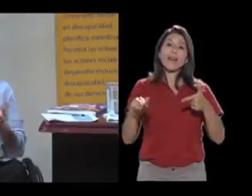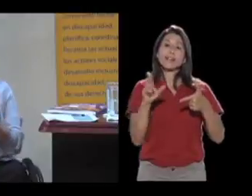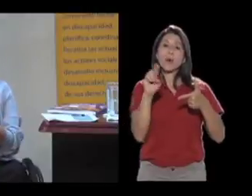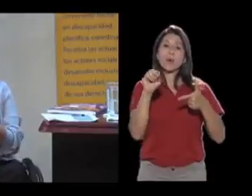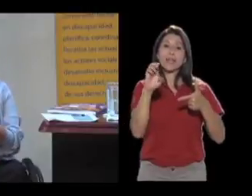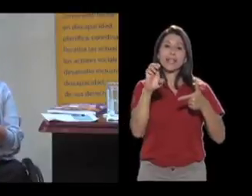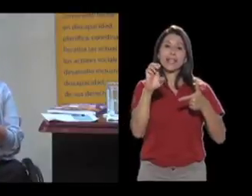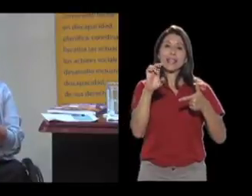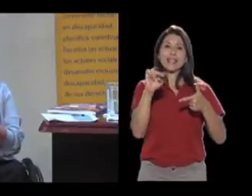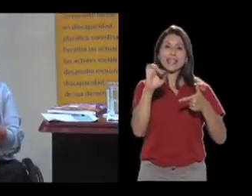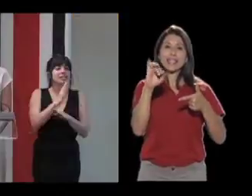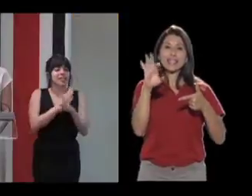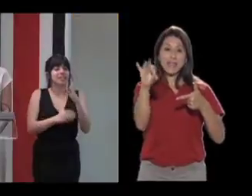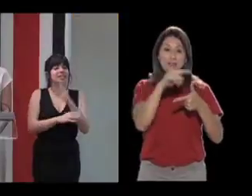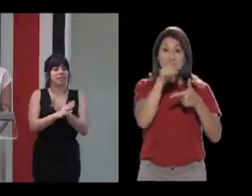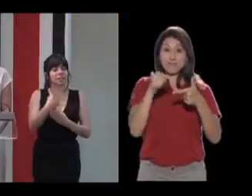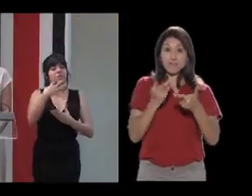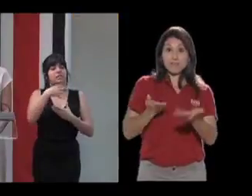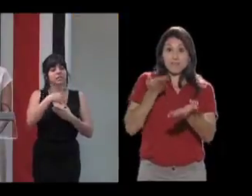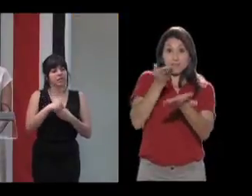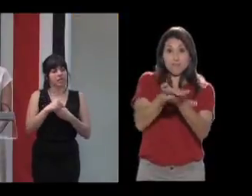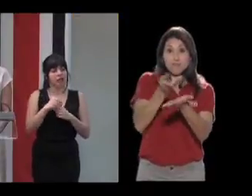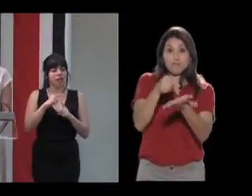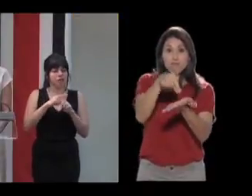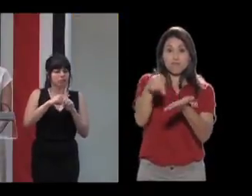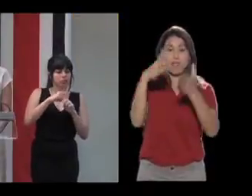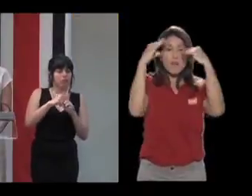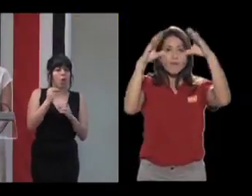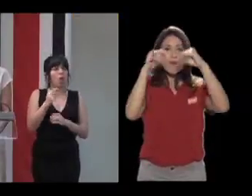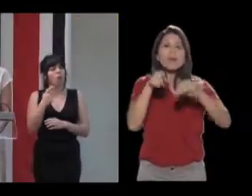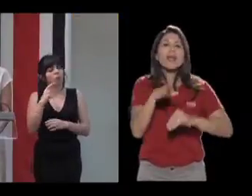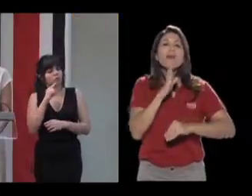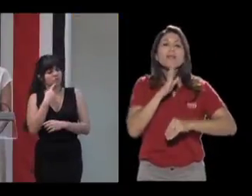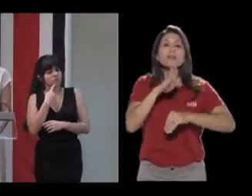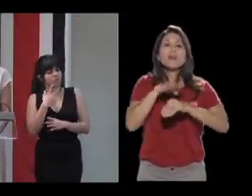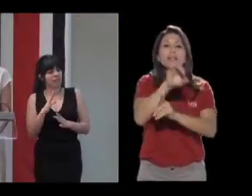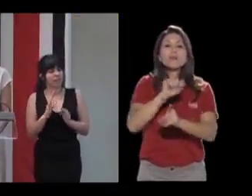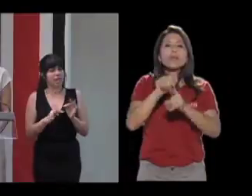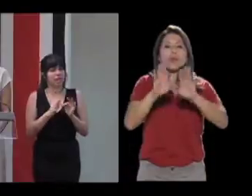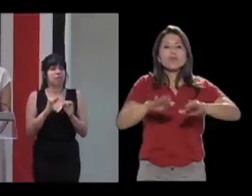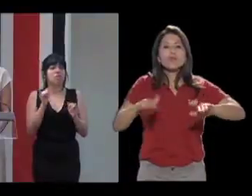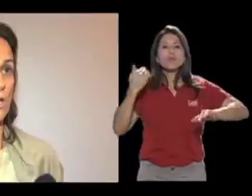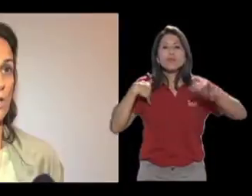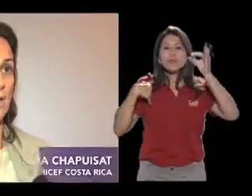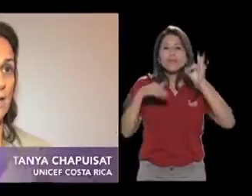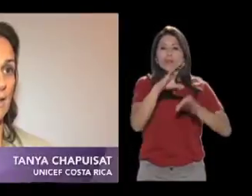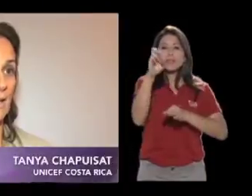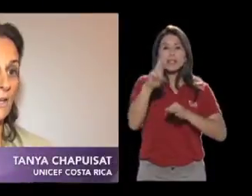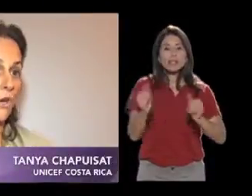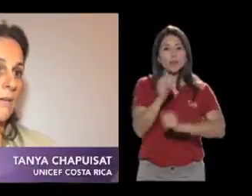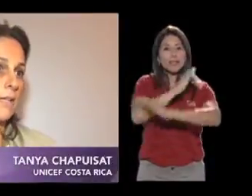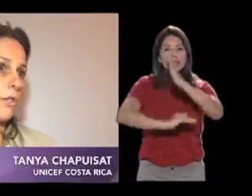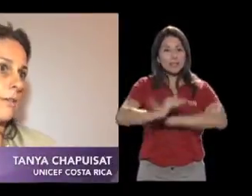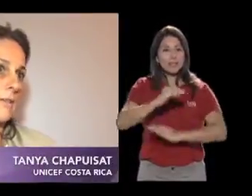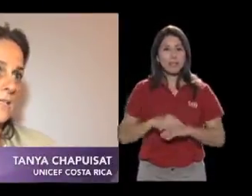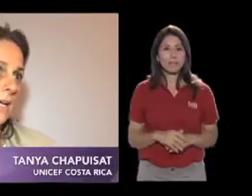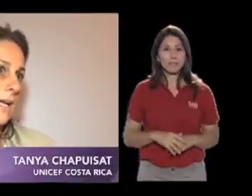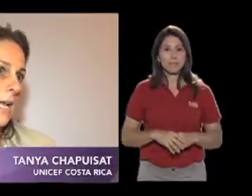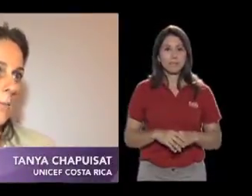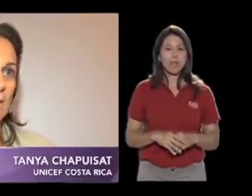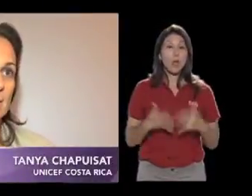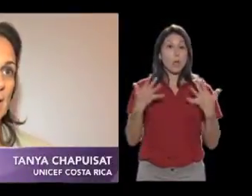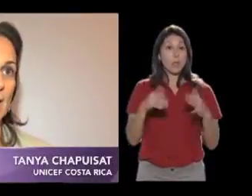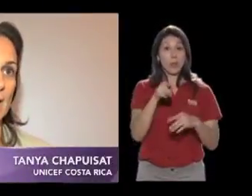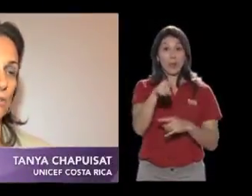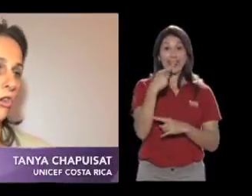presentaron un informe en el que hablan sobre la situación de las niñas y los niños costarricenses con discapacidad. El gobierno dice